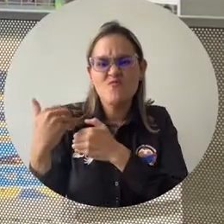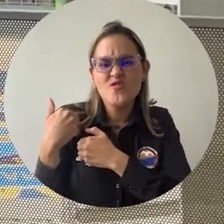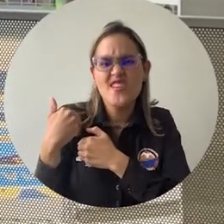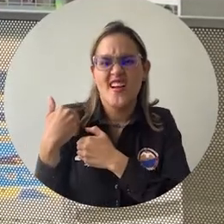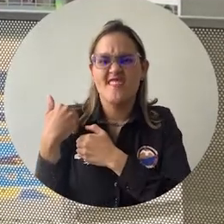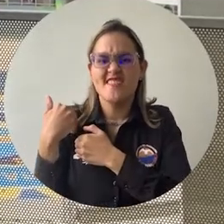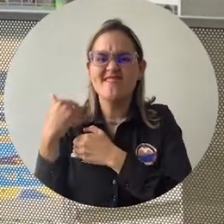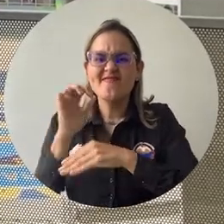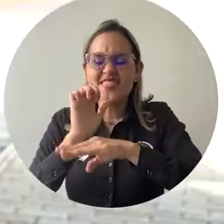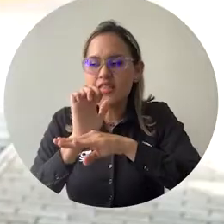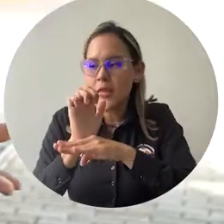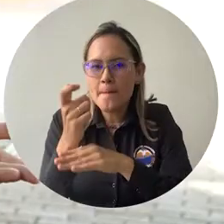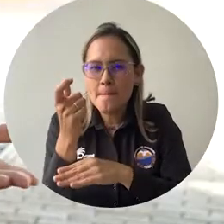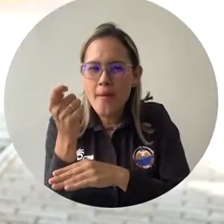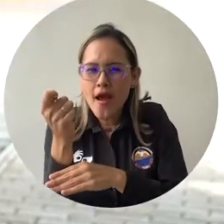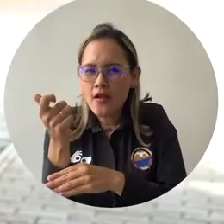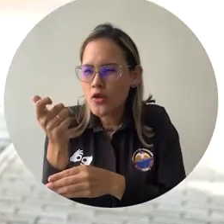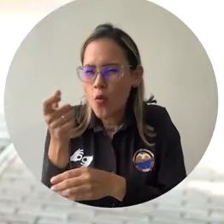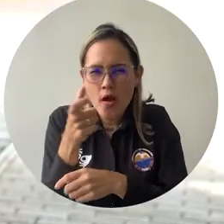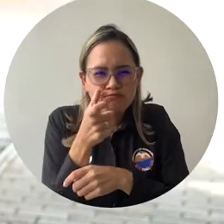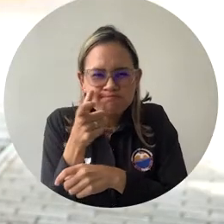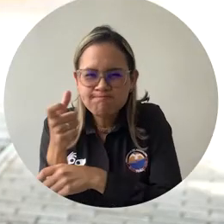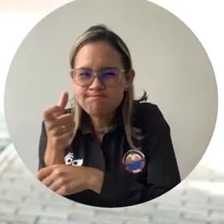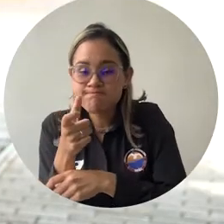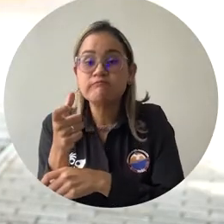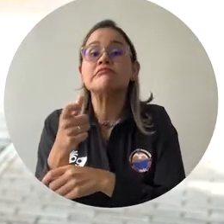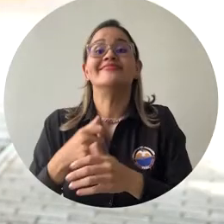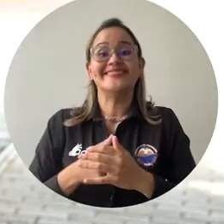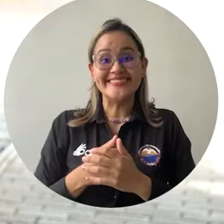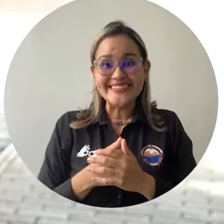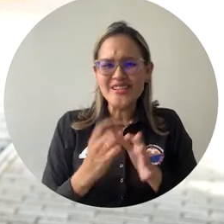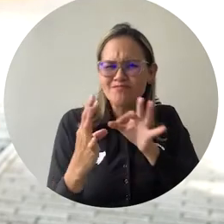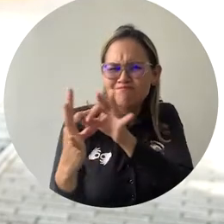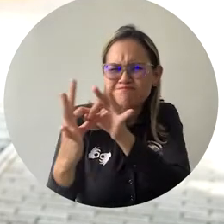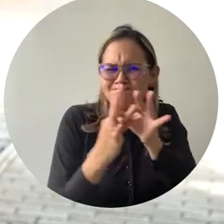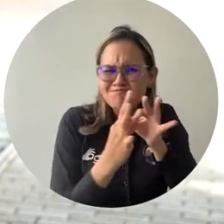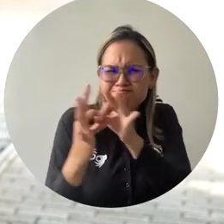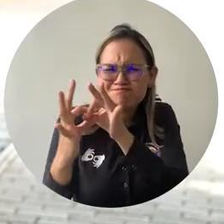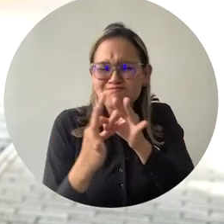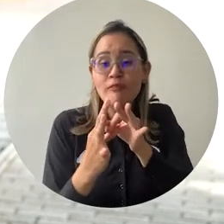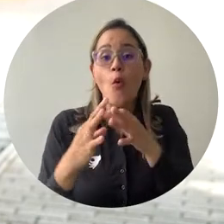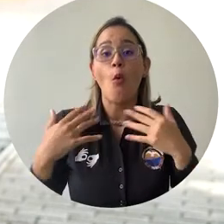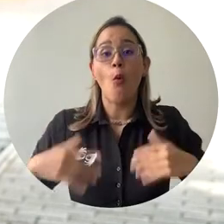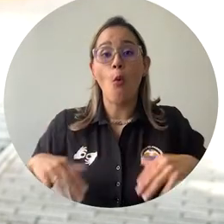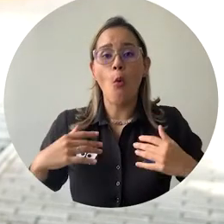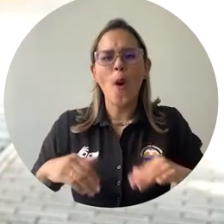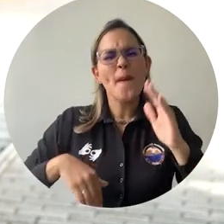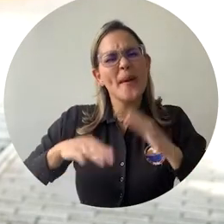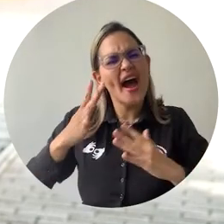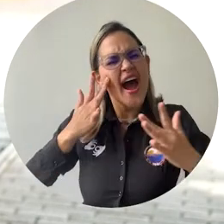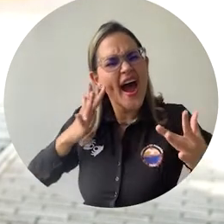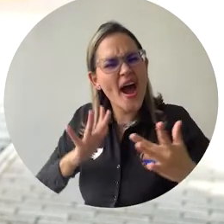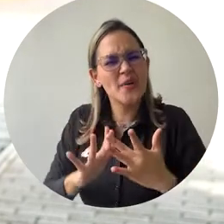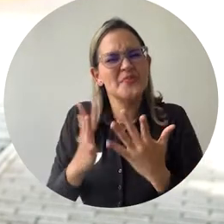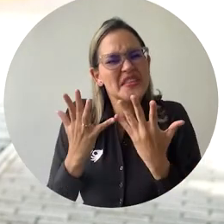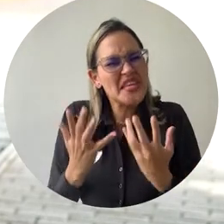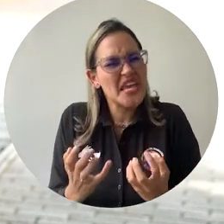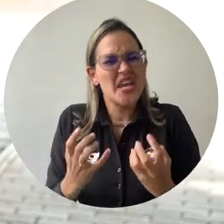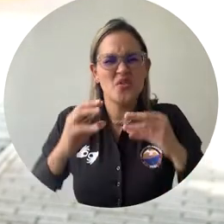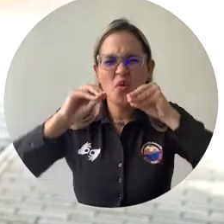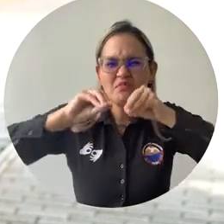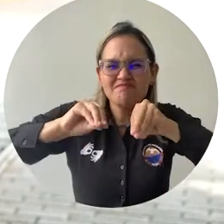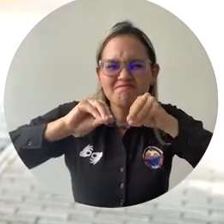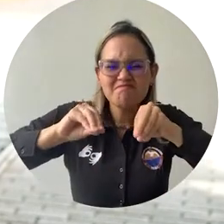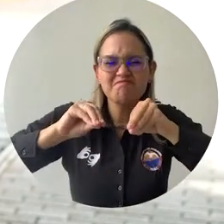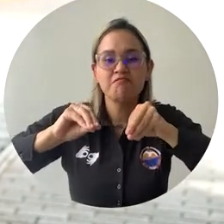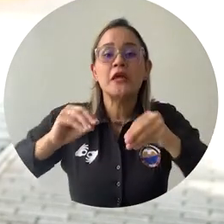Distrital de Santa Marta. La alianza abre la puerta a una labor conjunta y la proyección de iniciativas desde lo académico en torno a temas como